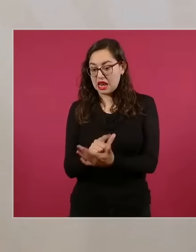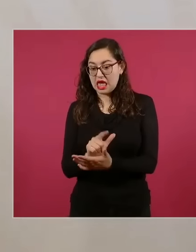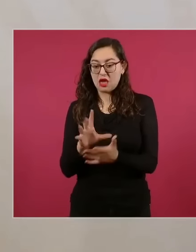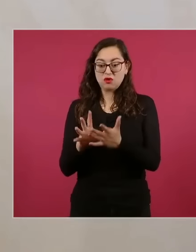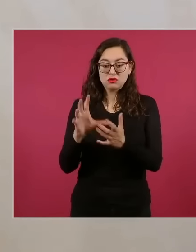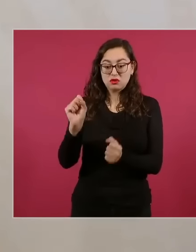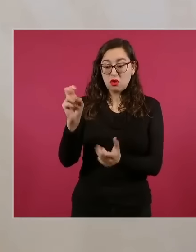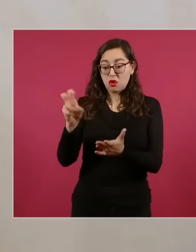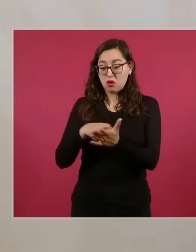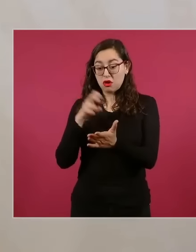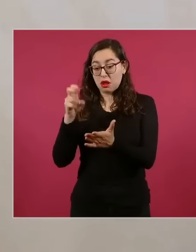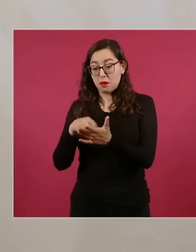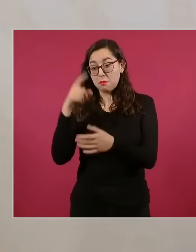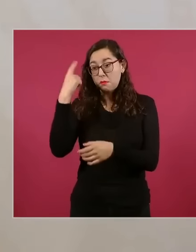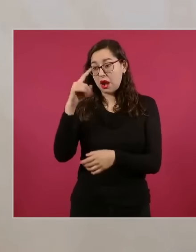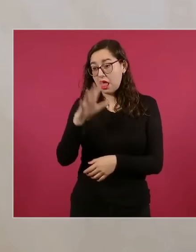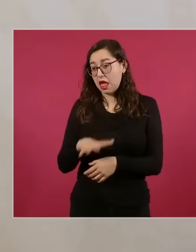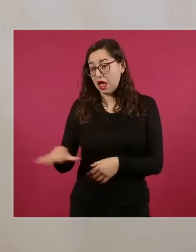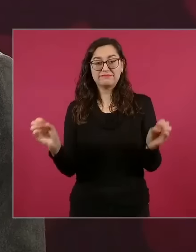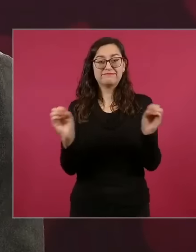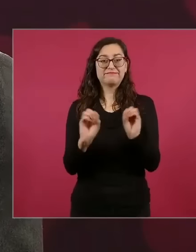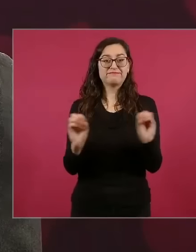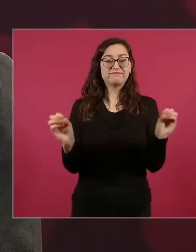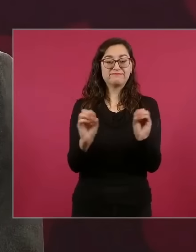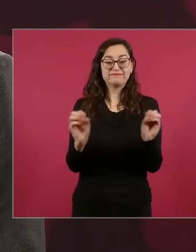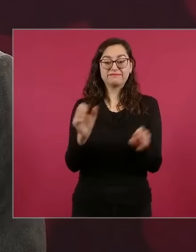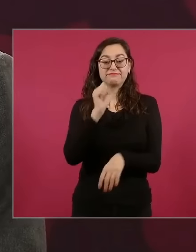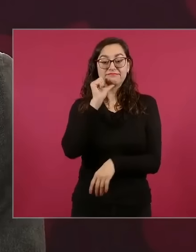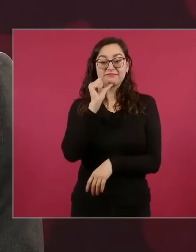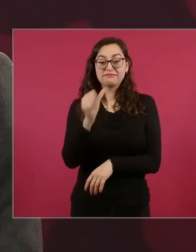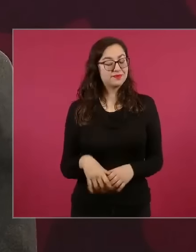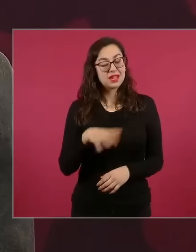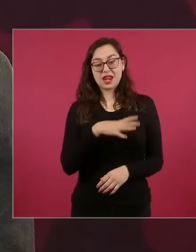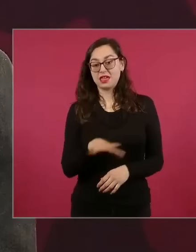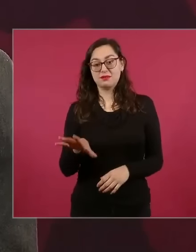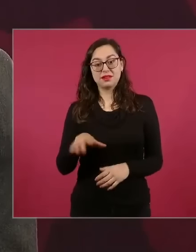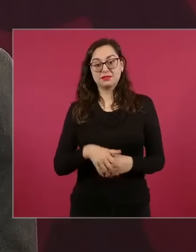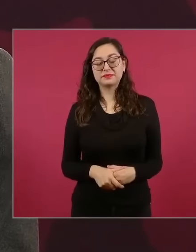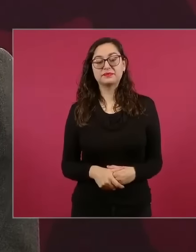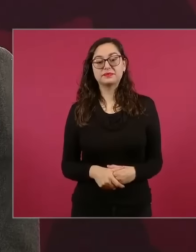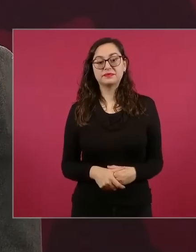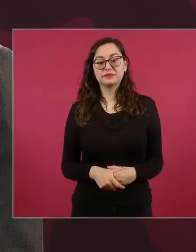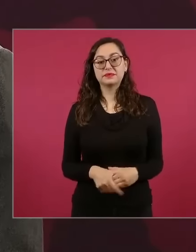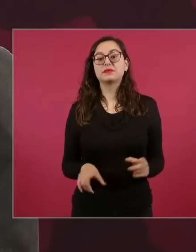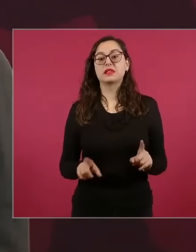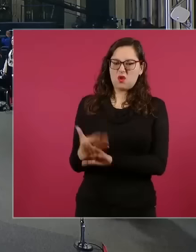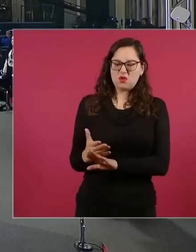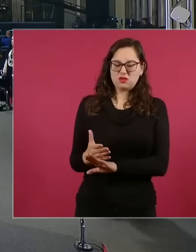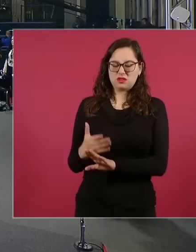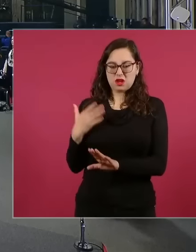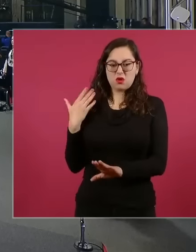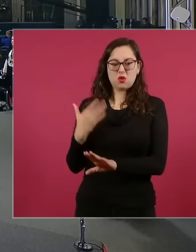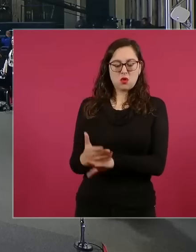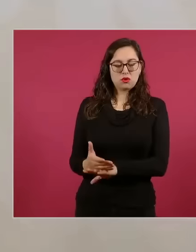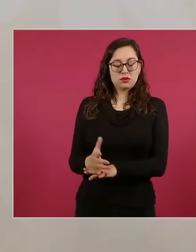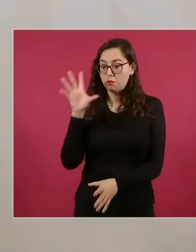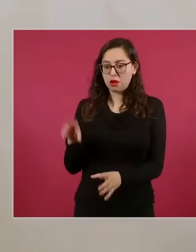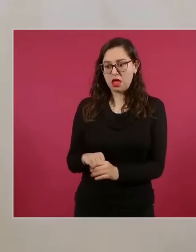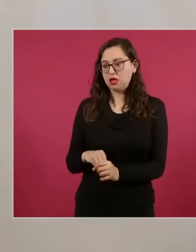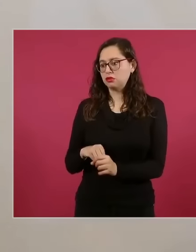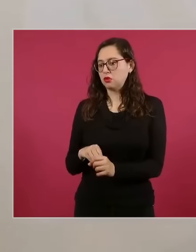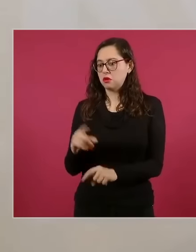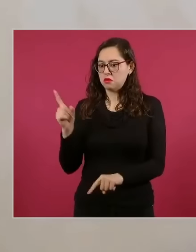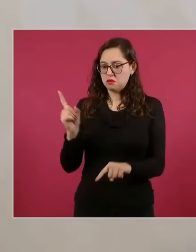la Constitución en beneficio del pueblo. Se dedicaron, al contrario, a quitarle todo lo que